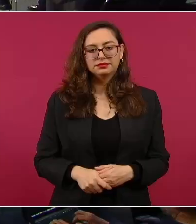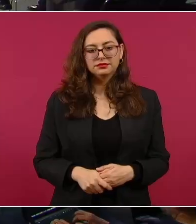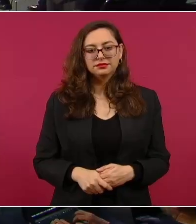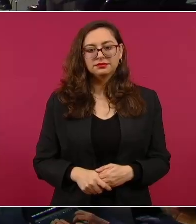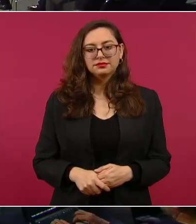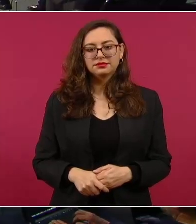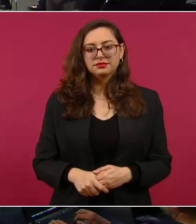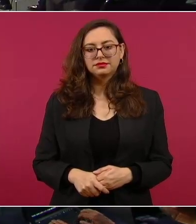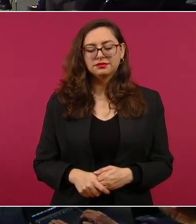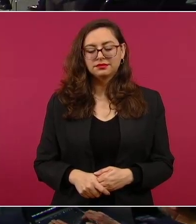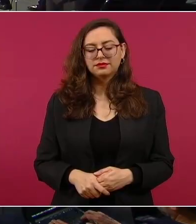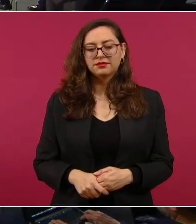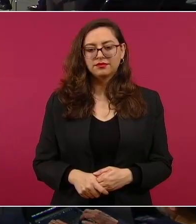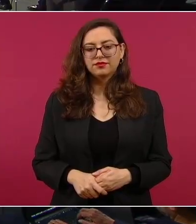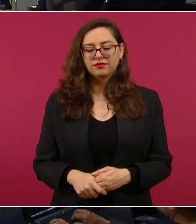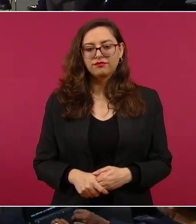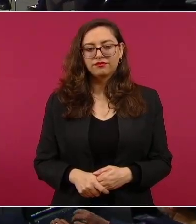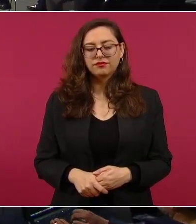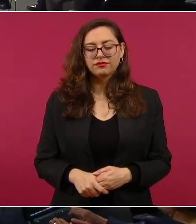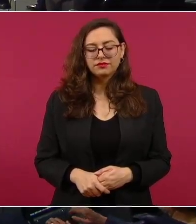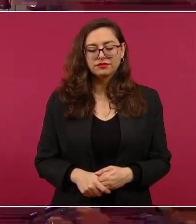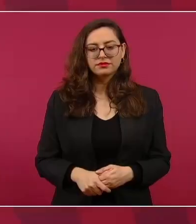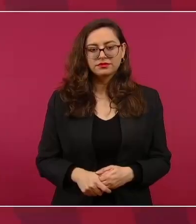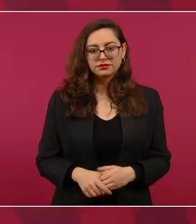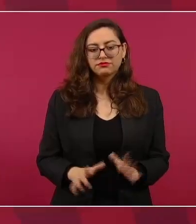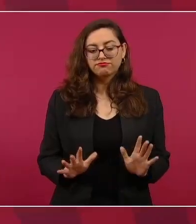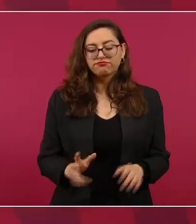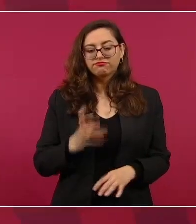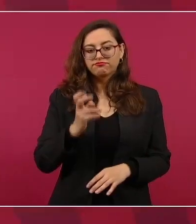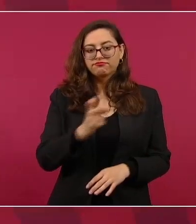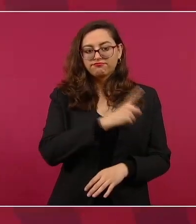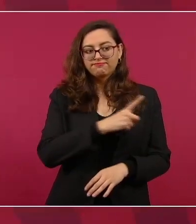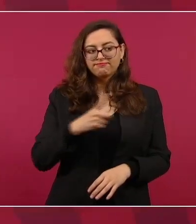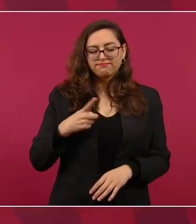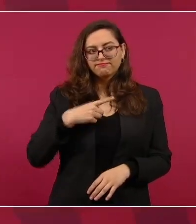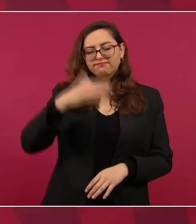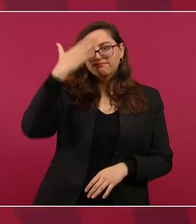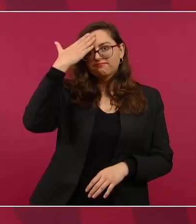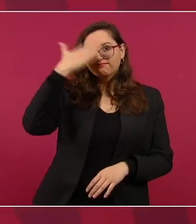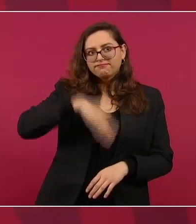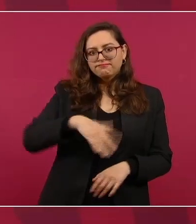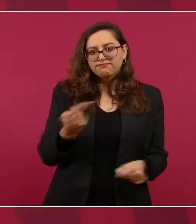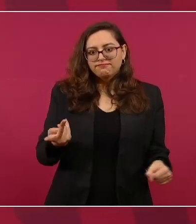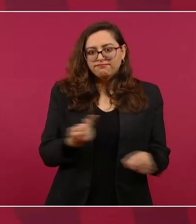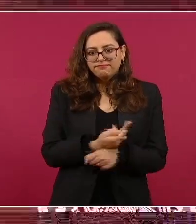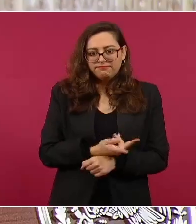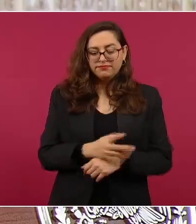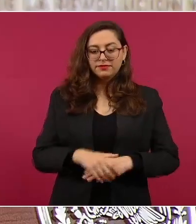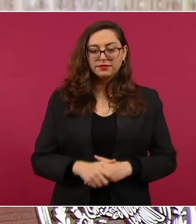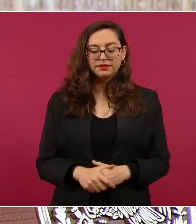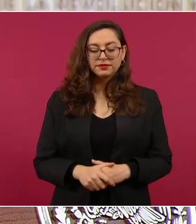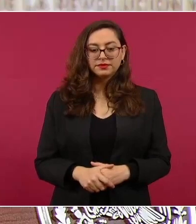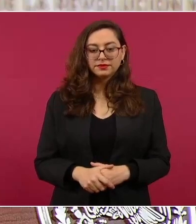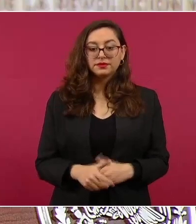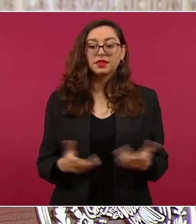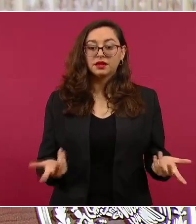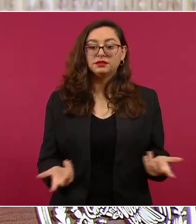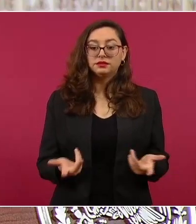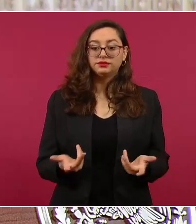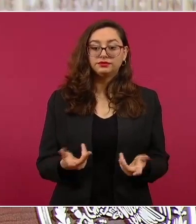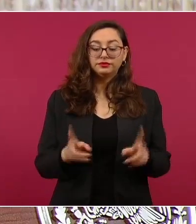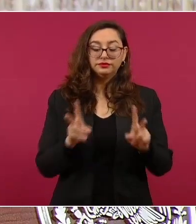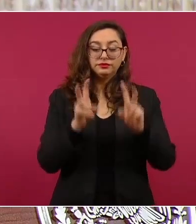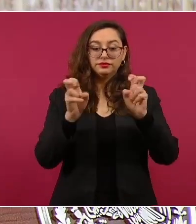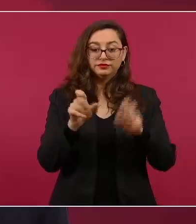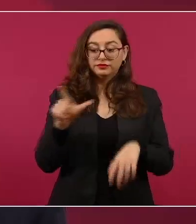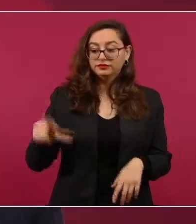Eso es lo que hay que saber, que la vida pública sea cada vez más